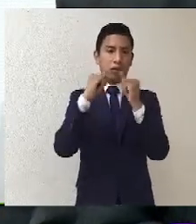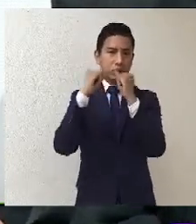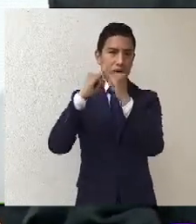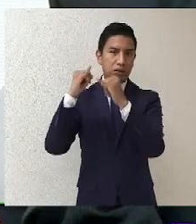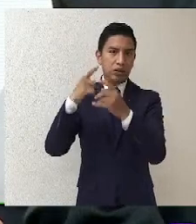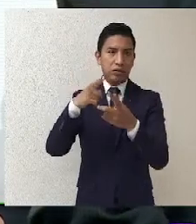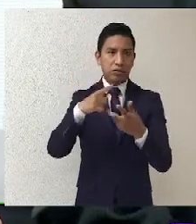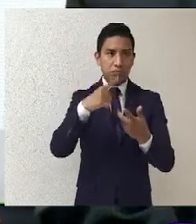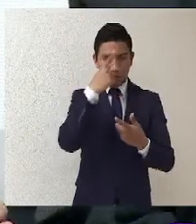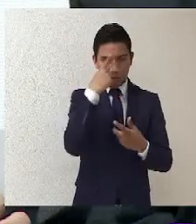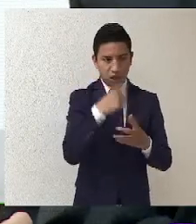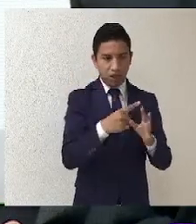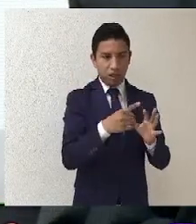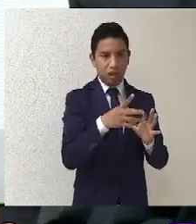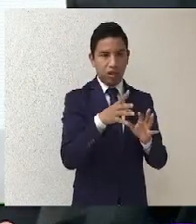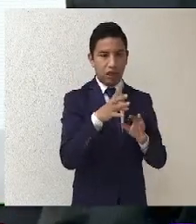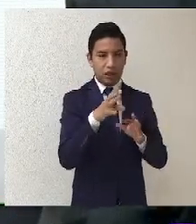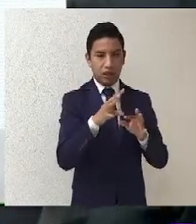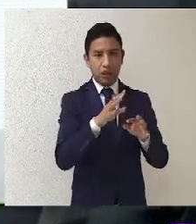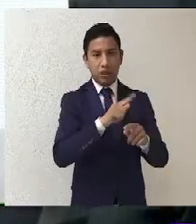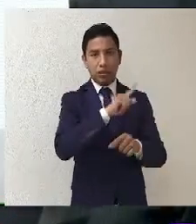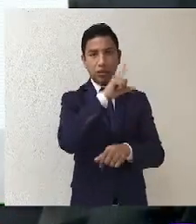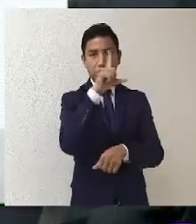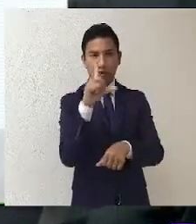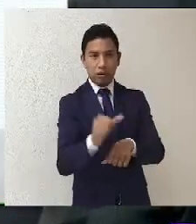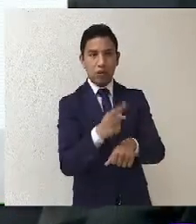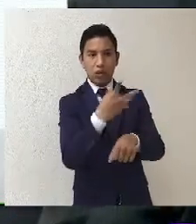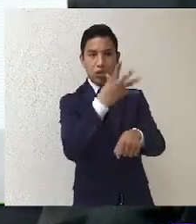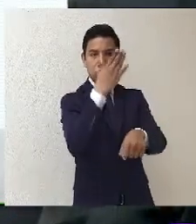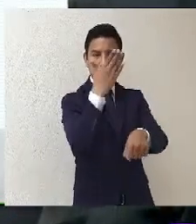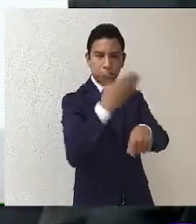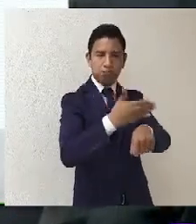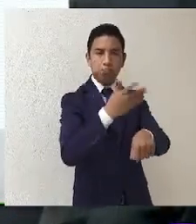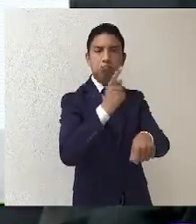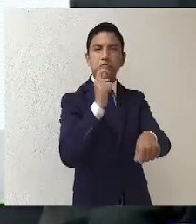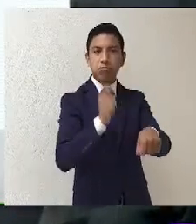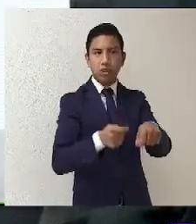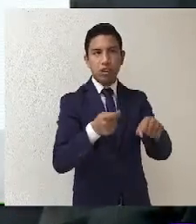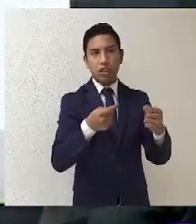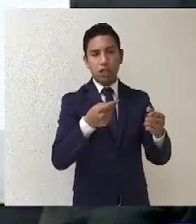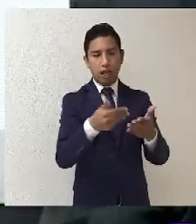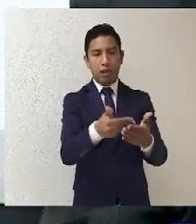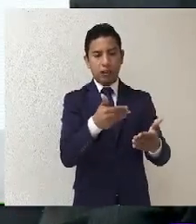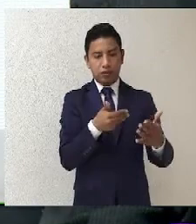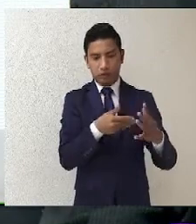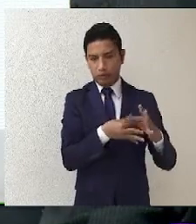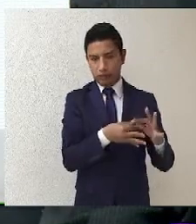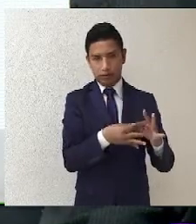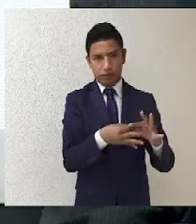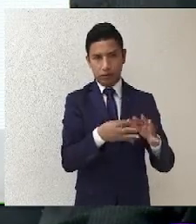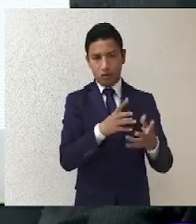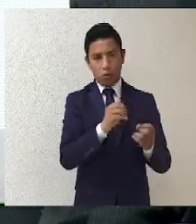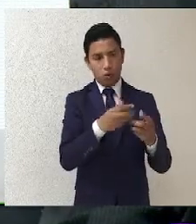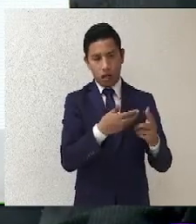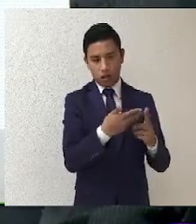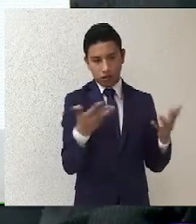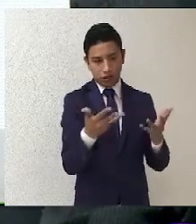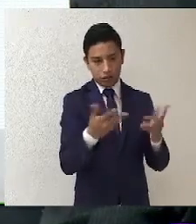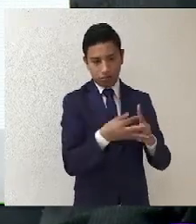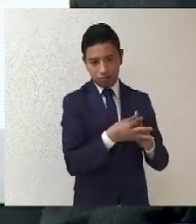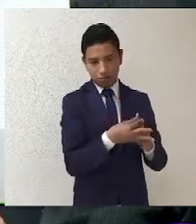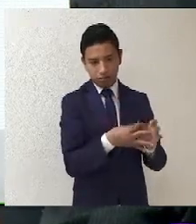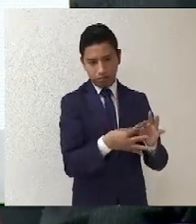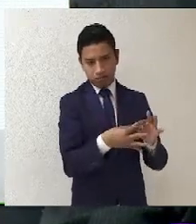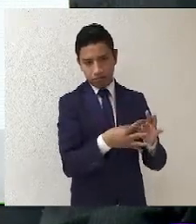cadena impugnativa para que se llegue a una resolución. Y está aquí con nosotros el doctor,